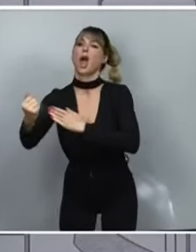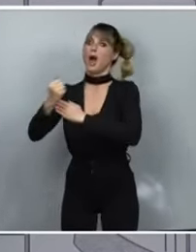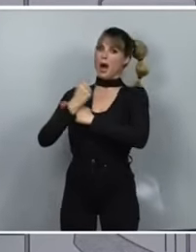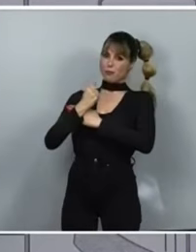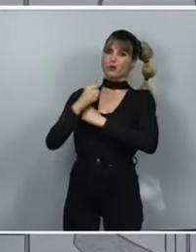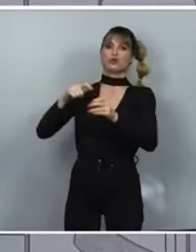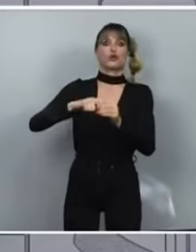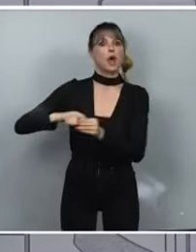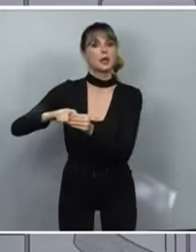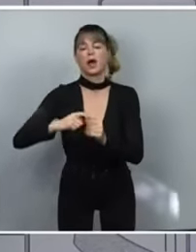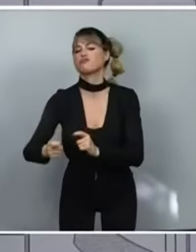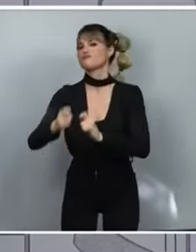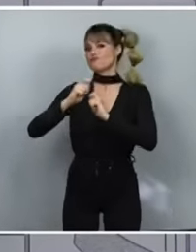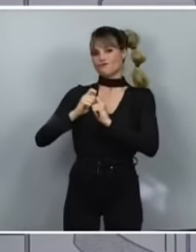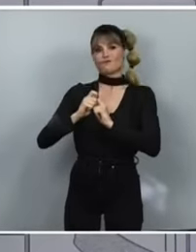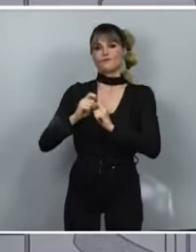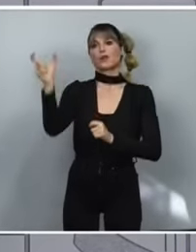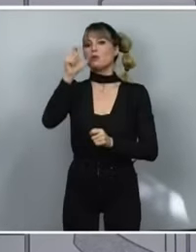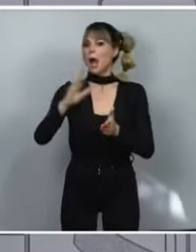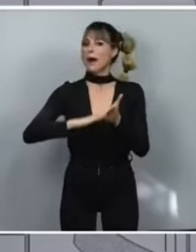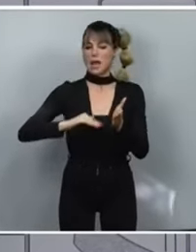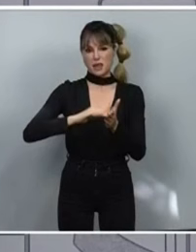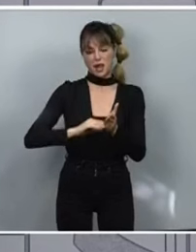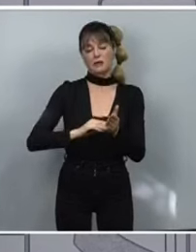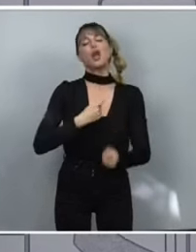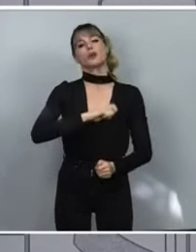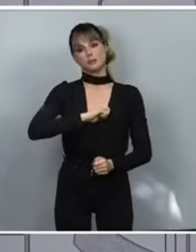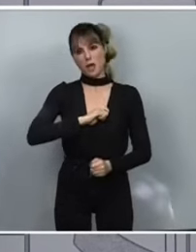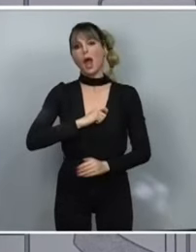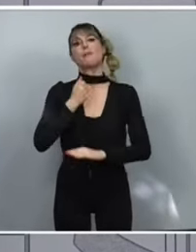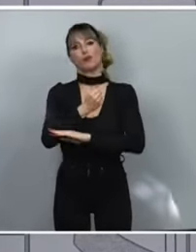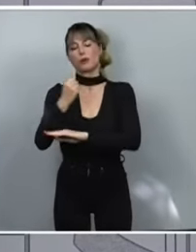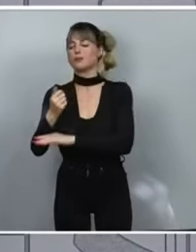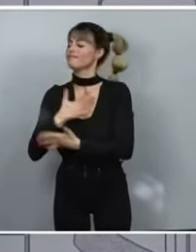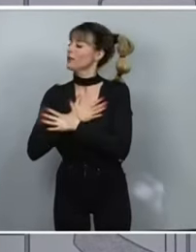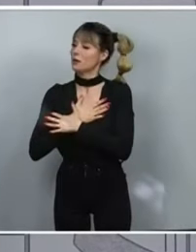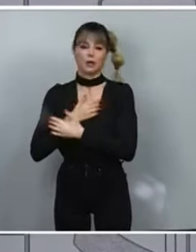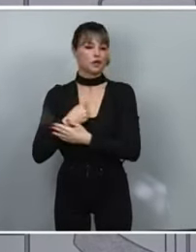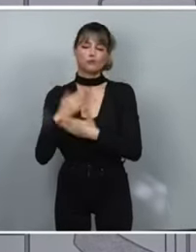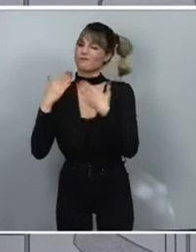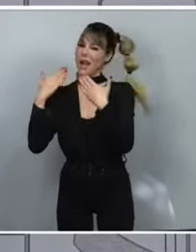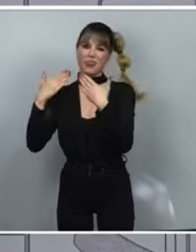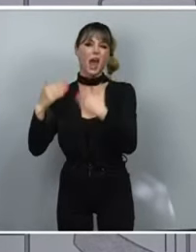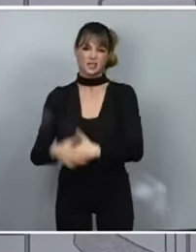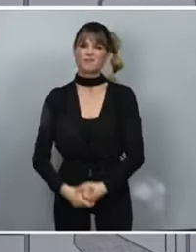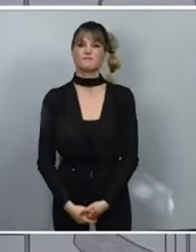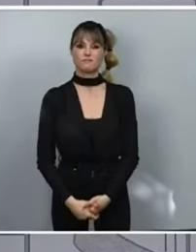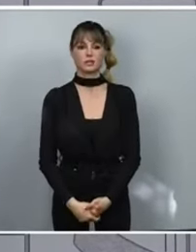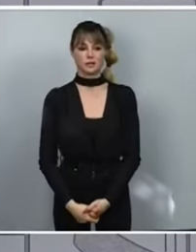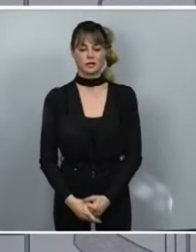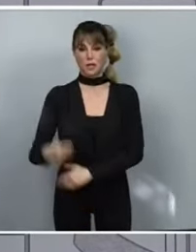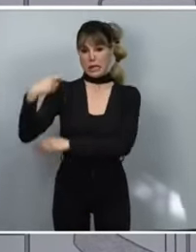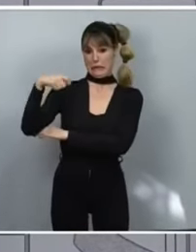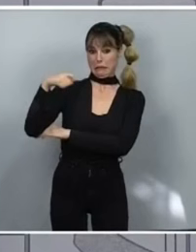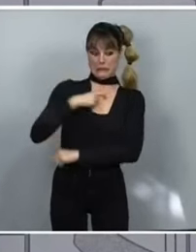expresión de solidaridad con la comunidad valenciana y con el pueblo español y solo puedo agradecerlo. Tanto la